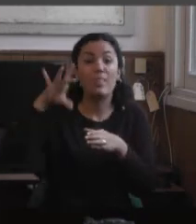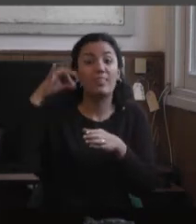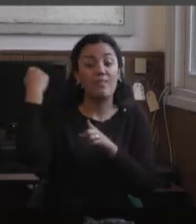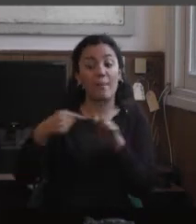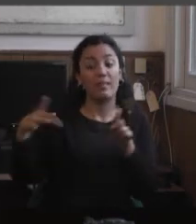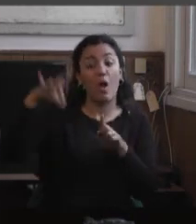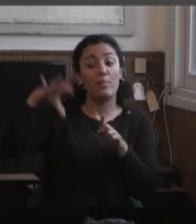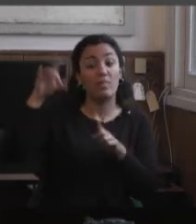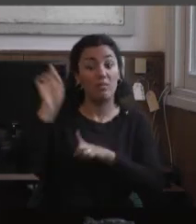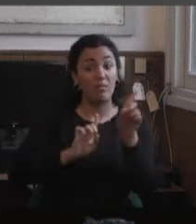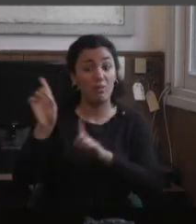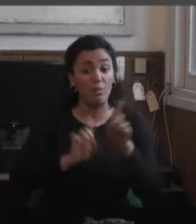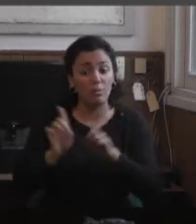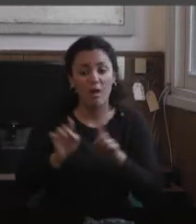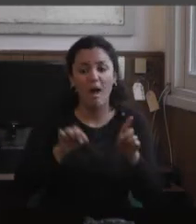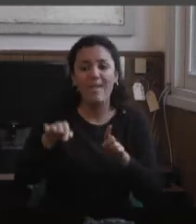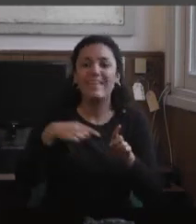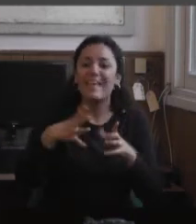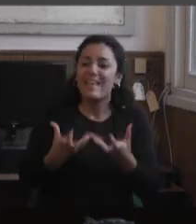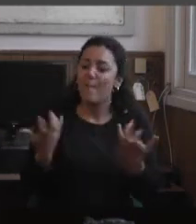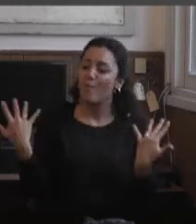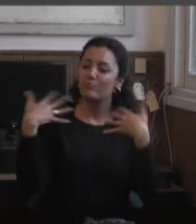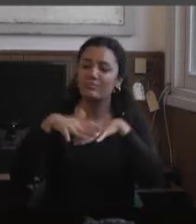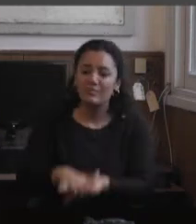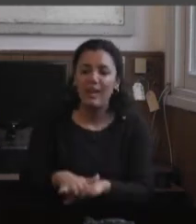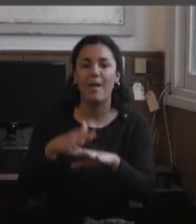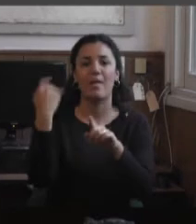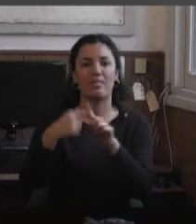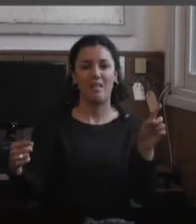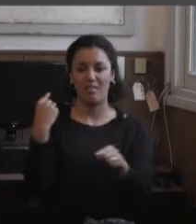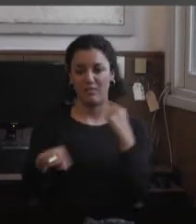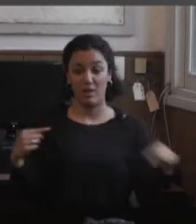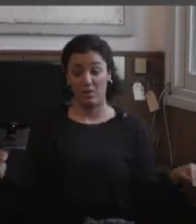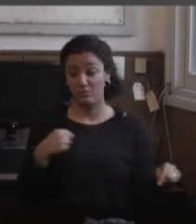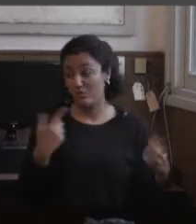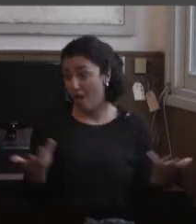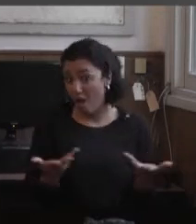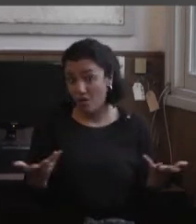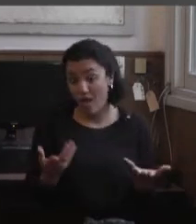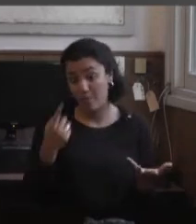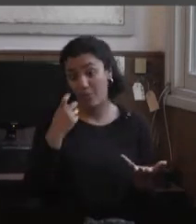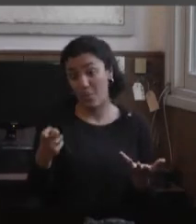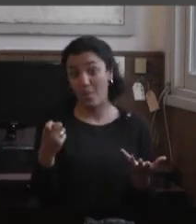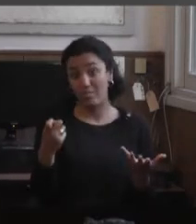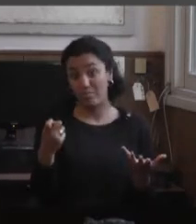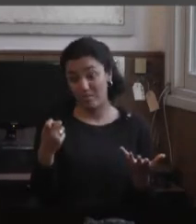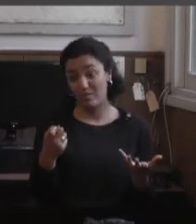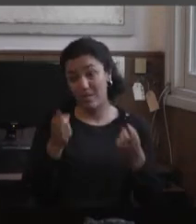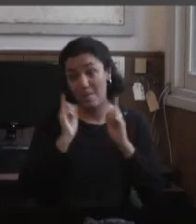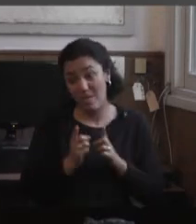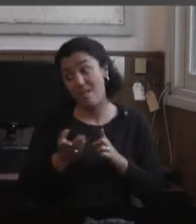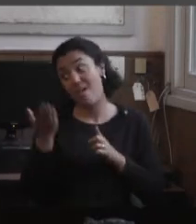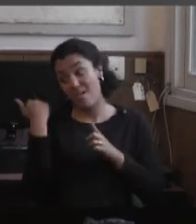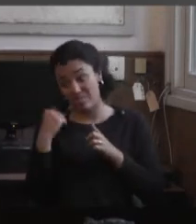Y siempre con la intención de que sea interdisciplinario. Porque algo que yo veía, y sigo viendo, que hablamos mucho desde la